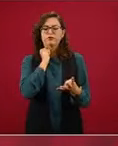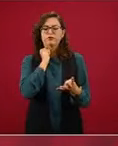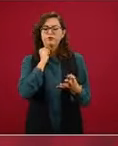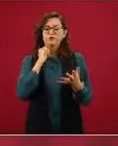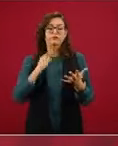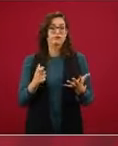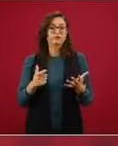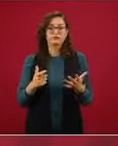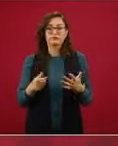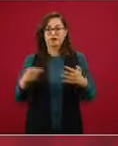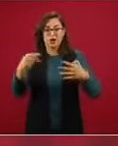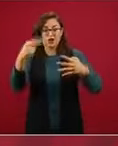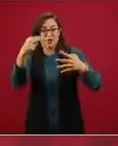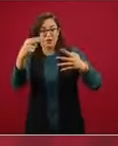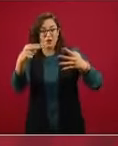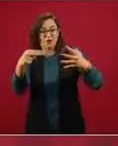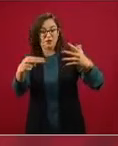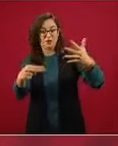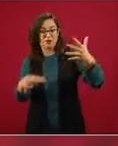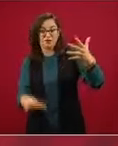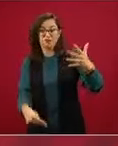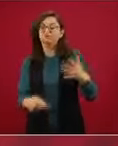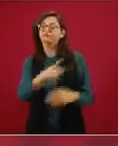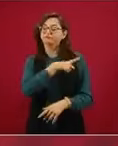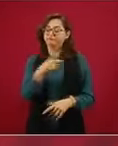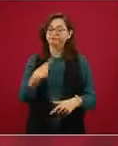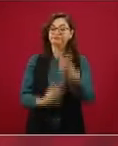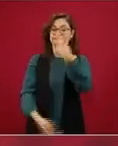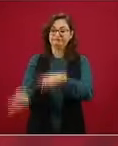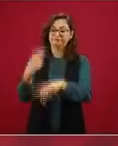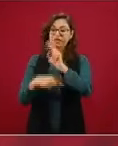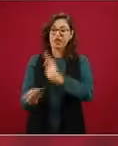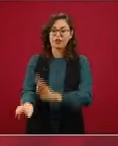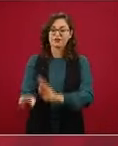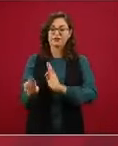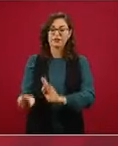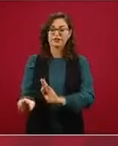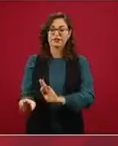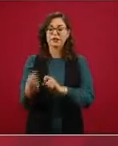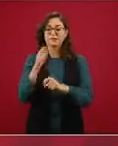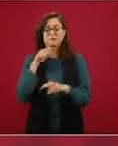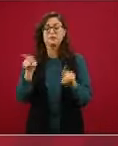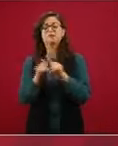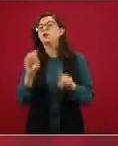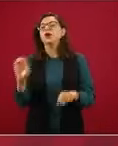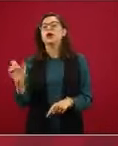todos los mencionados. Bueno, el que estaba de secretario de Hacienda,